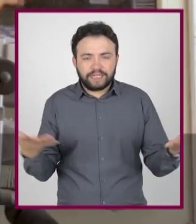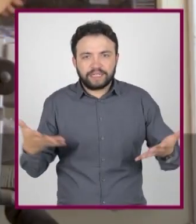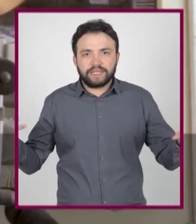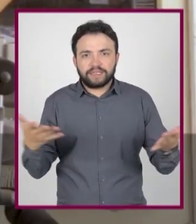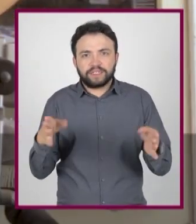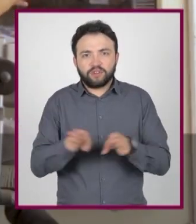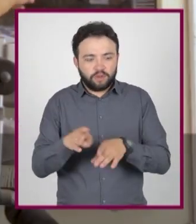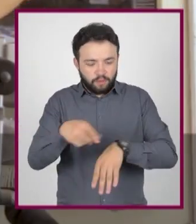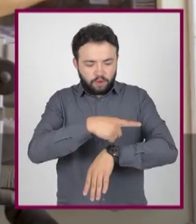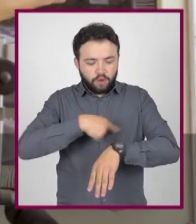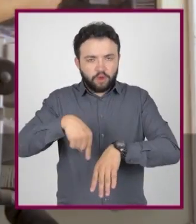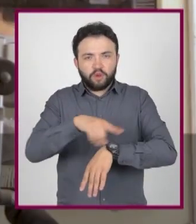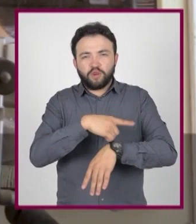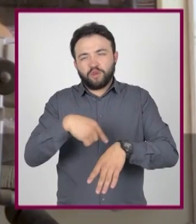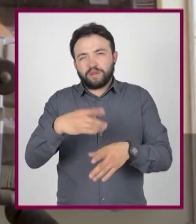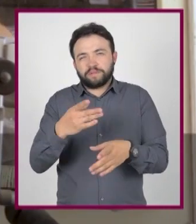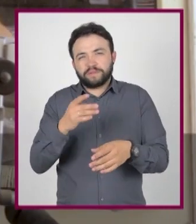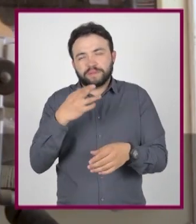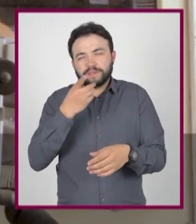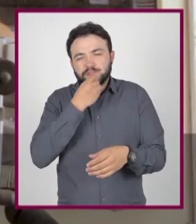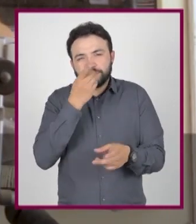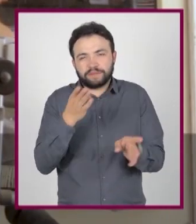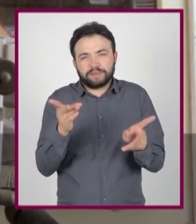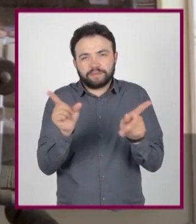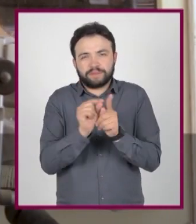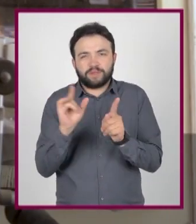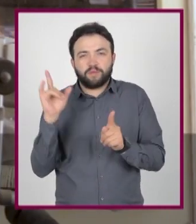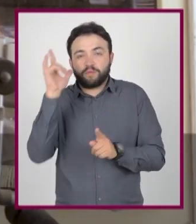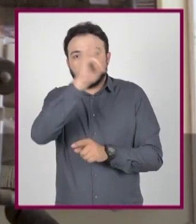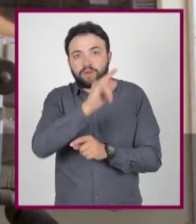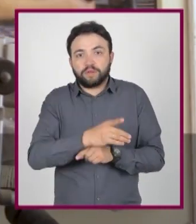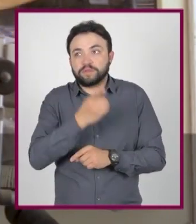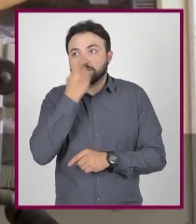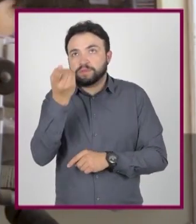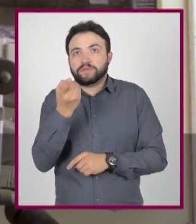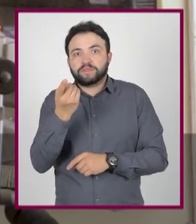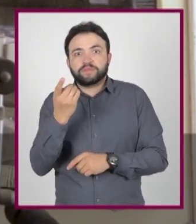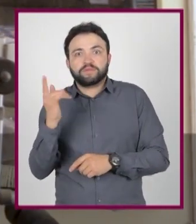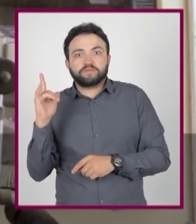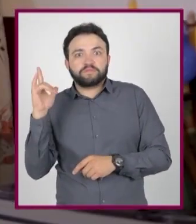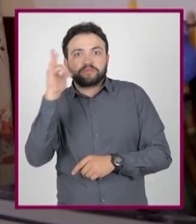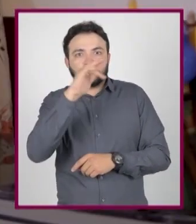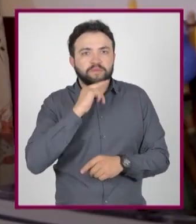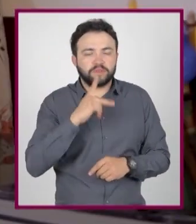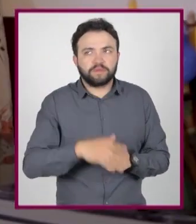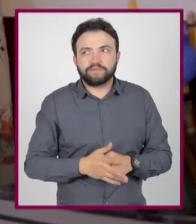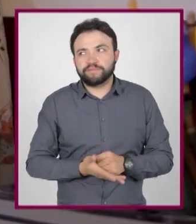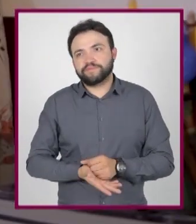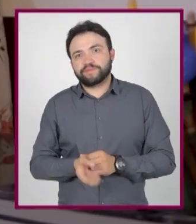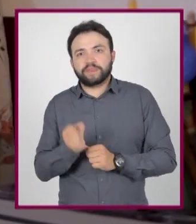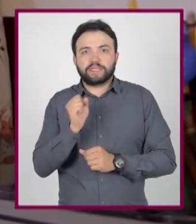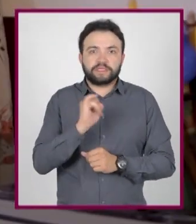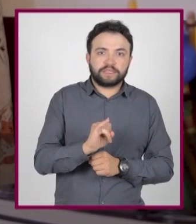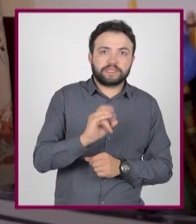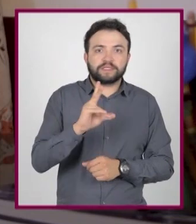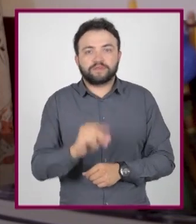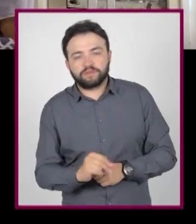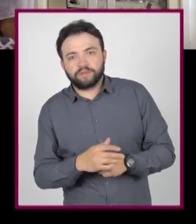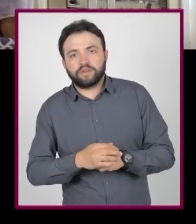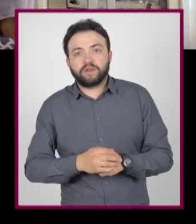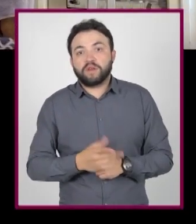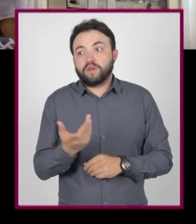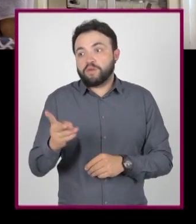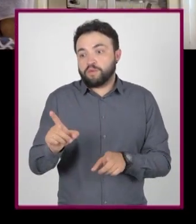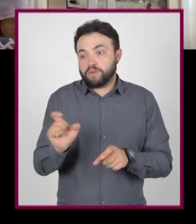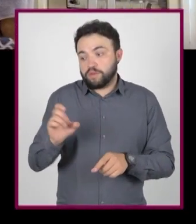o como veníamos hablando de las horas vuelo, volar y volar y volar, hace que te vuelvas un gran piloto. Pues sí y no. El hecho de esforzarse